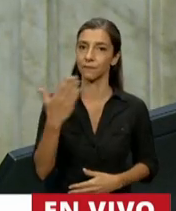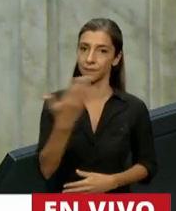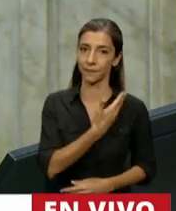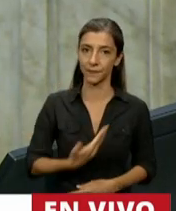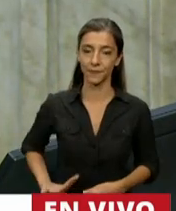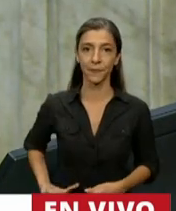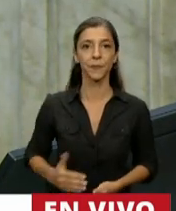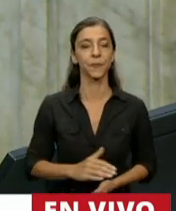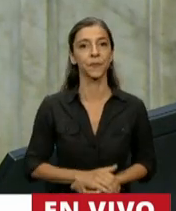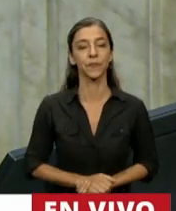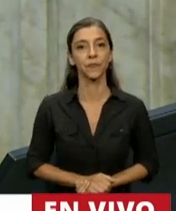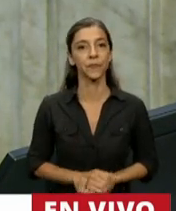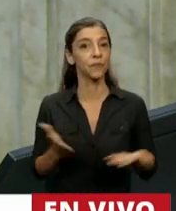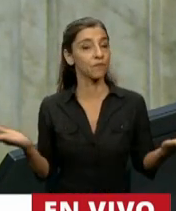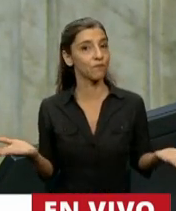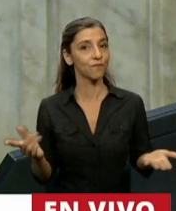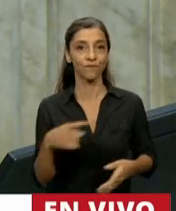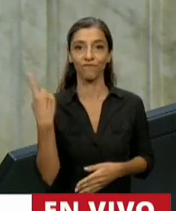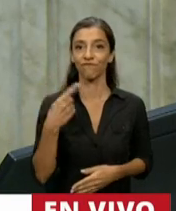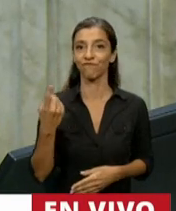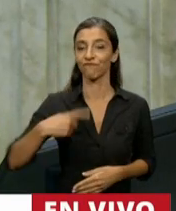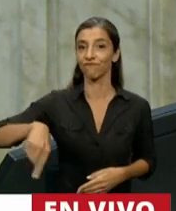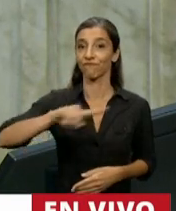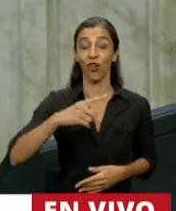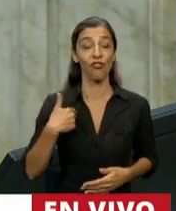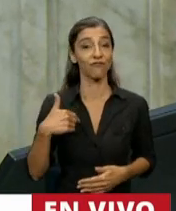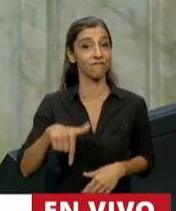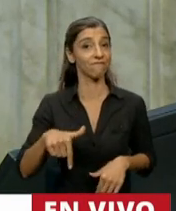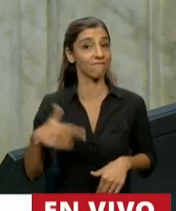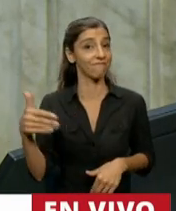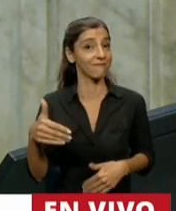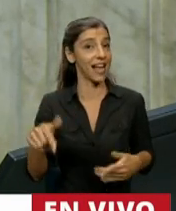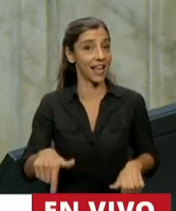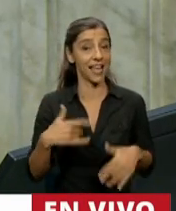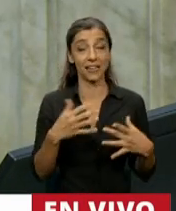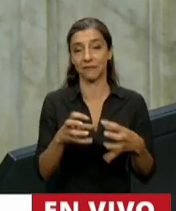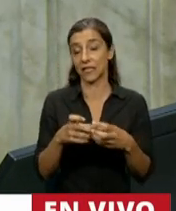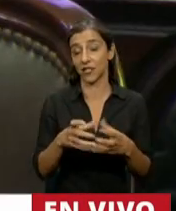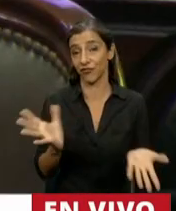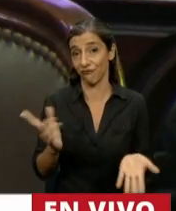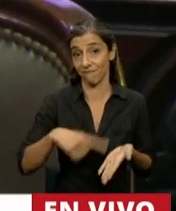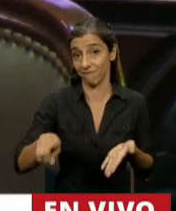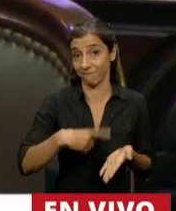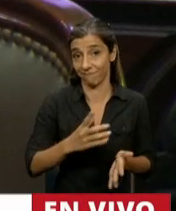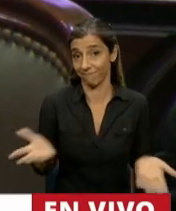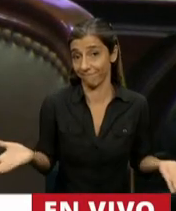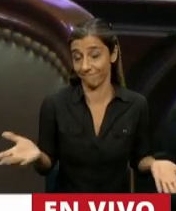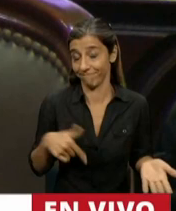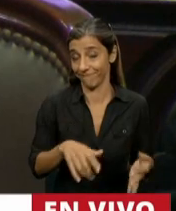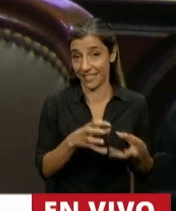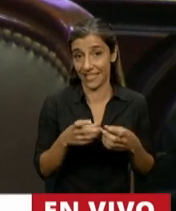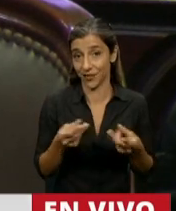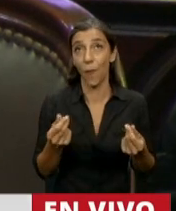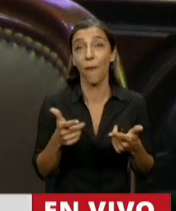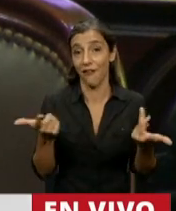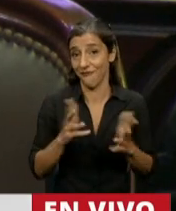Presidente. Bueno, estamos acá esta madrugada, en esta sesión nula, tratando una